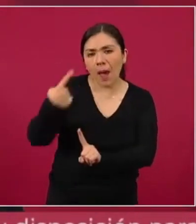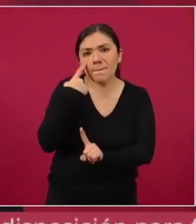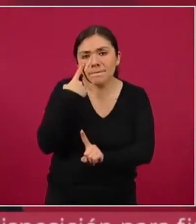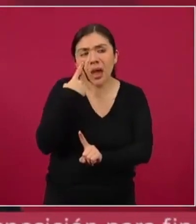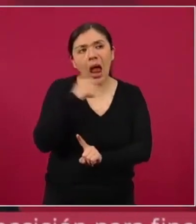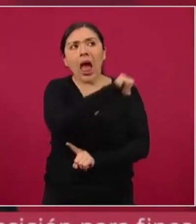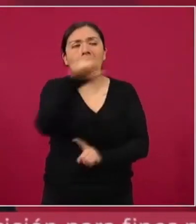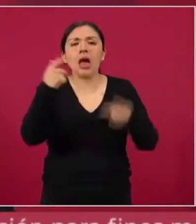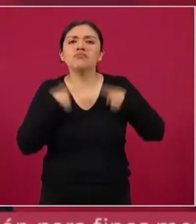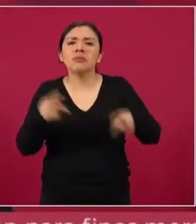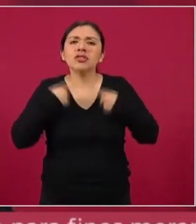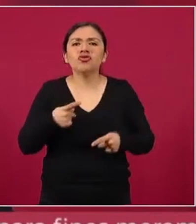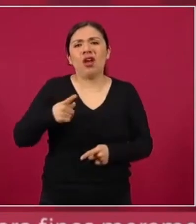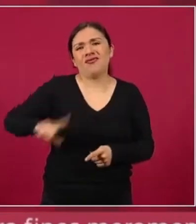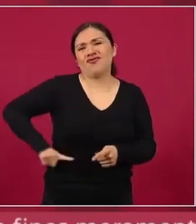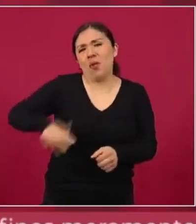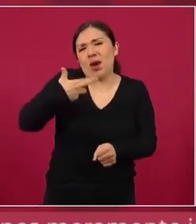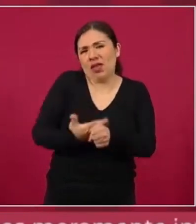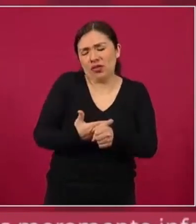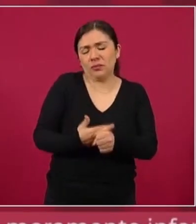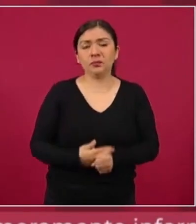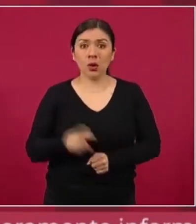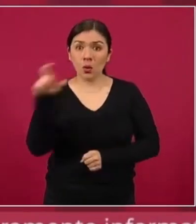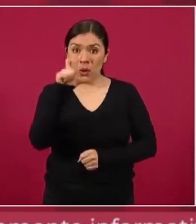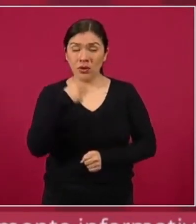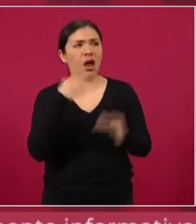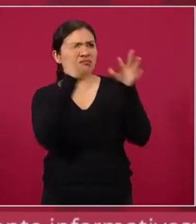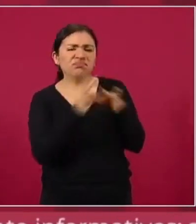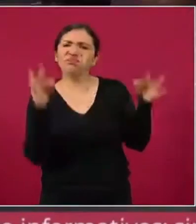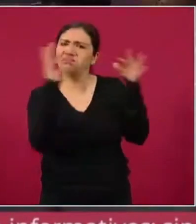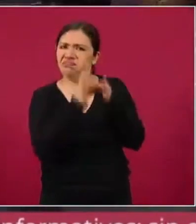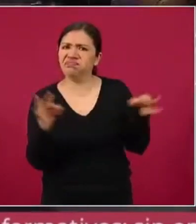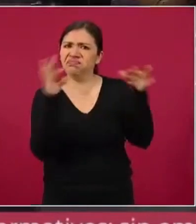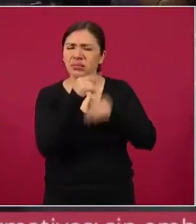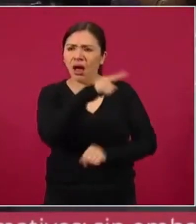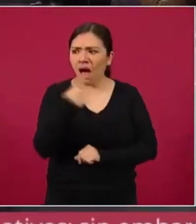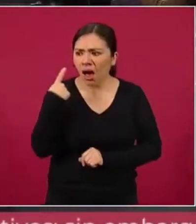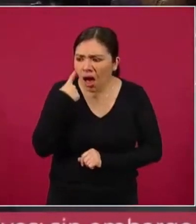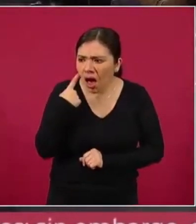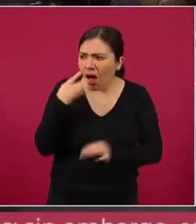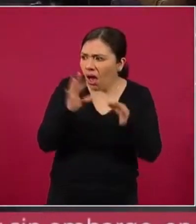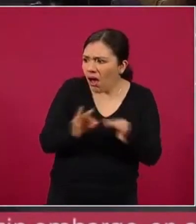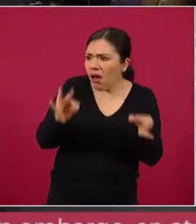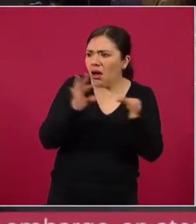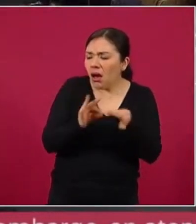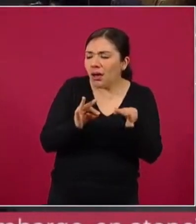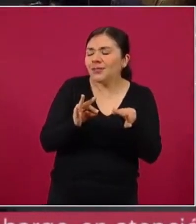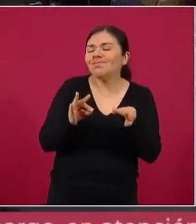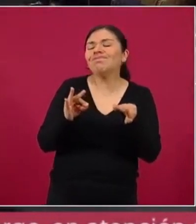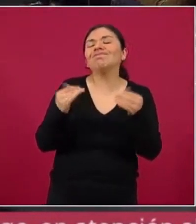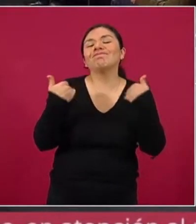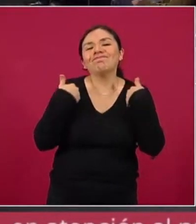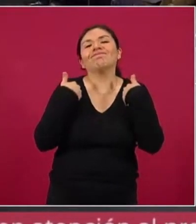gobernantes, ciudadanas, cuando escuchan eso, comprenden,